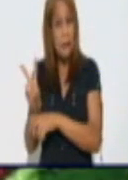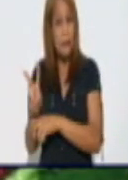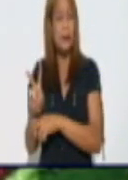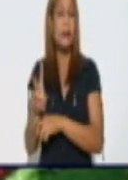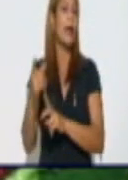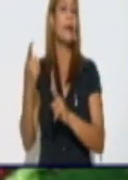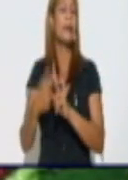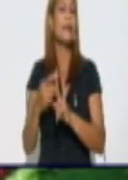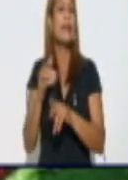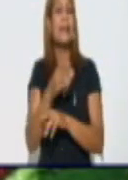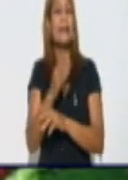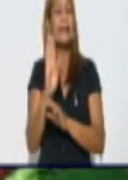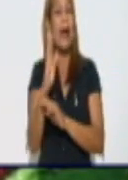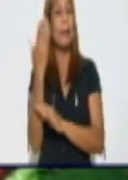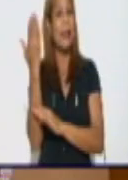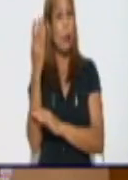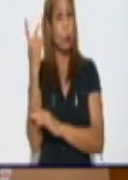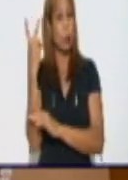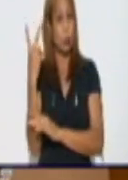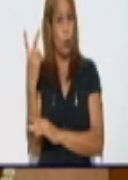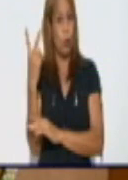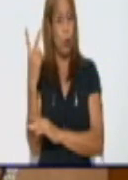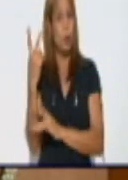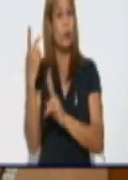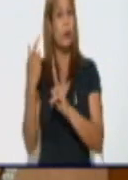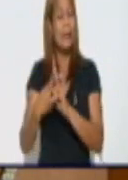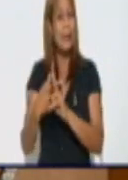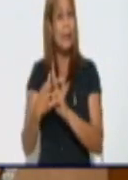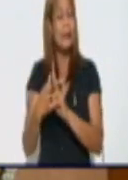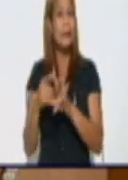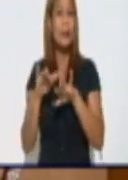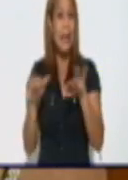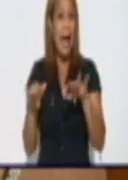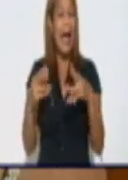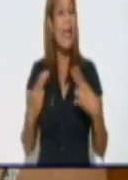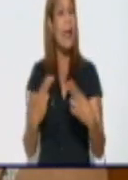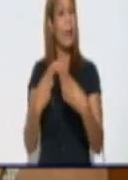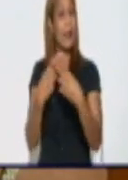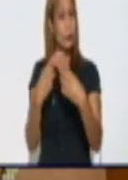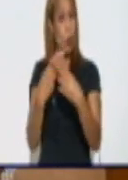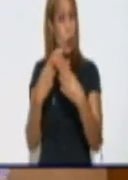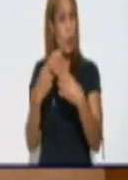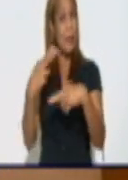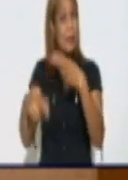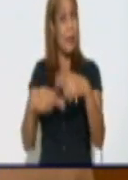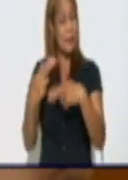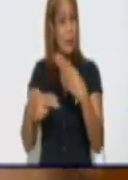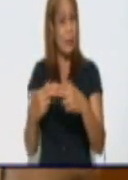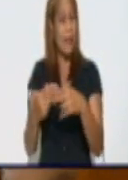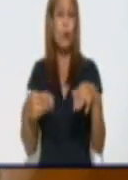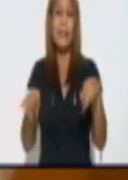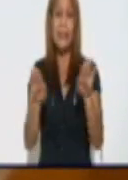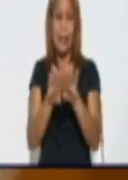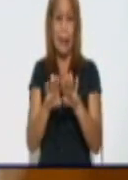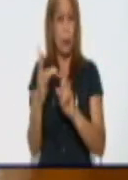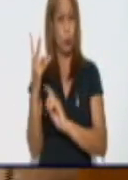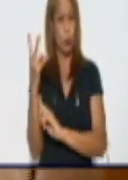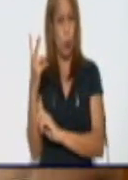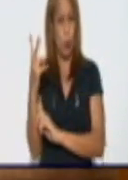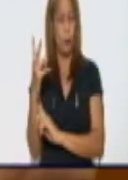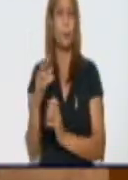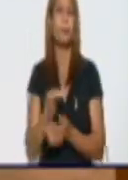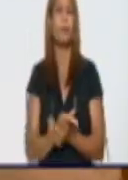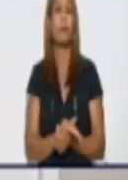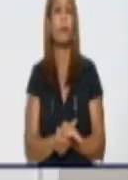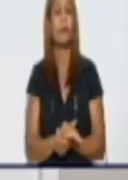estamos mencionando y se cerraron en el día 15 focos que estaban activos. Hasta aquí la información del día. Actualización de la COVID.